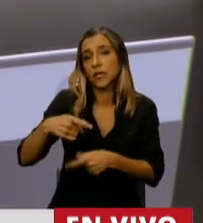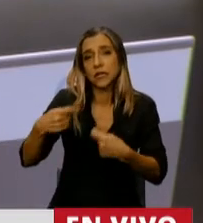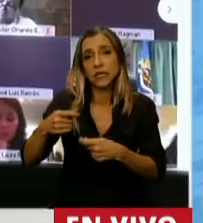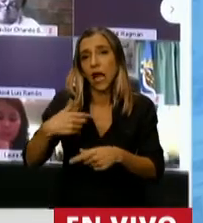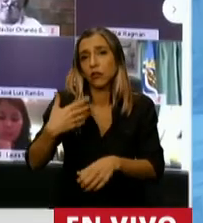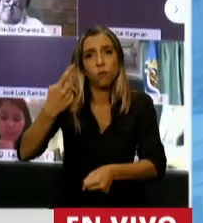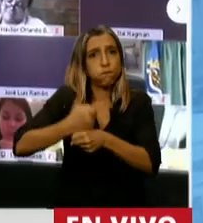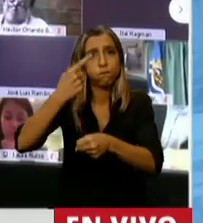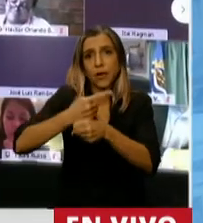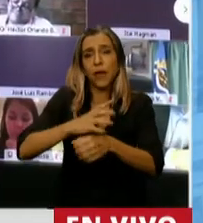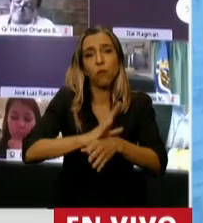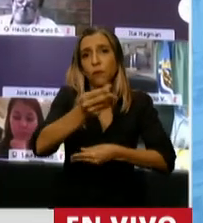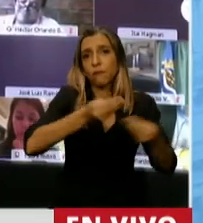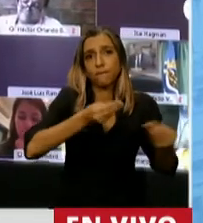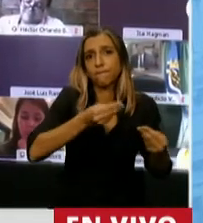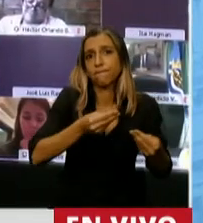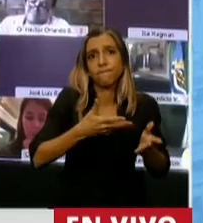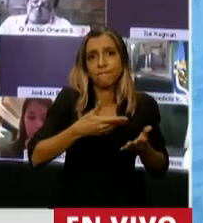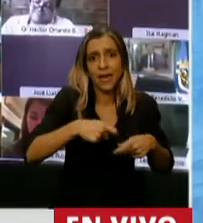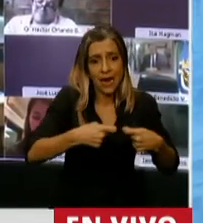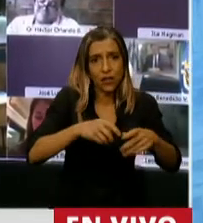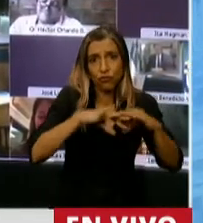prácticamente la mitad de todo el gasto público.